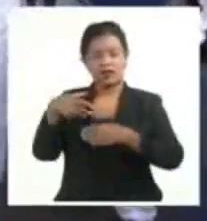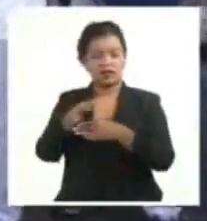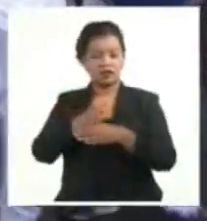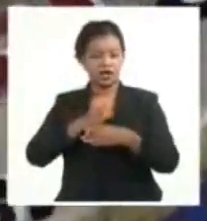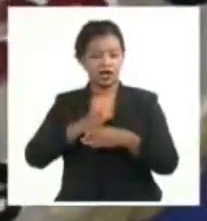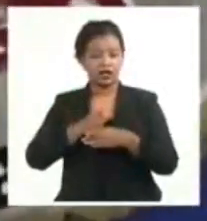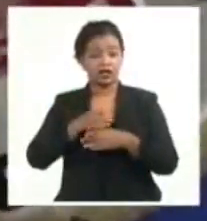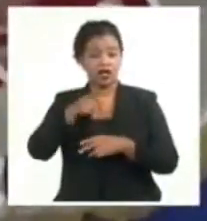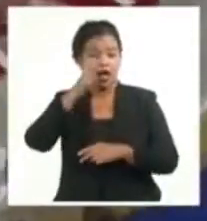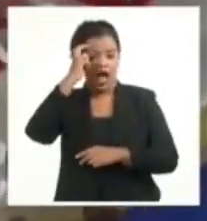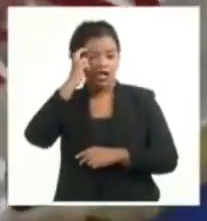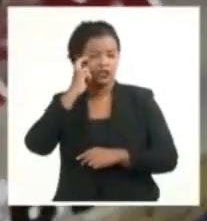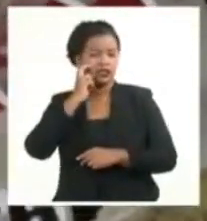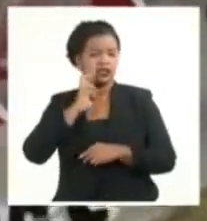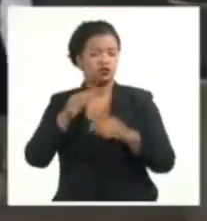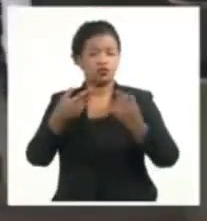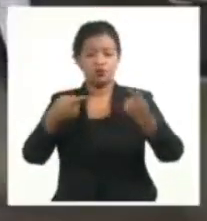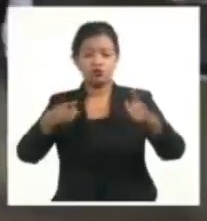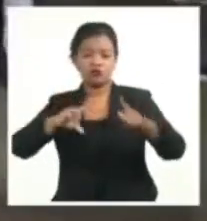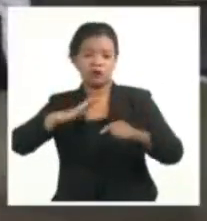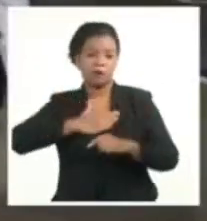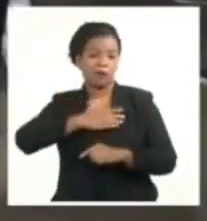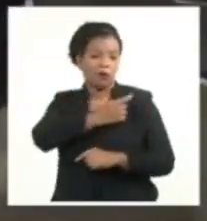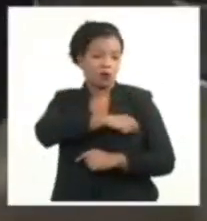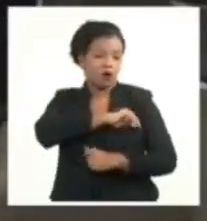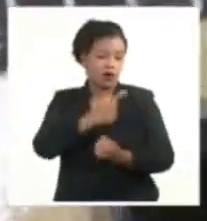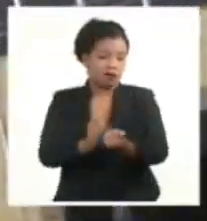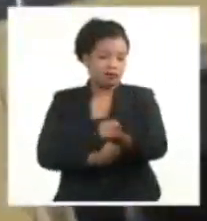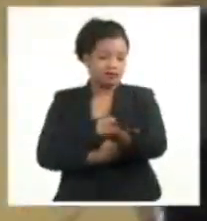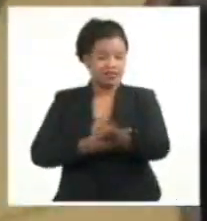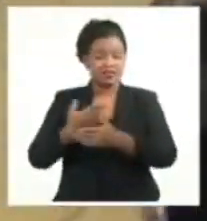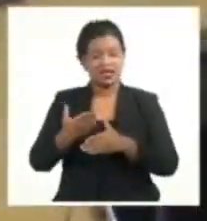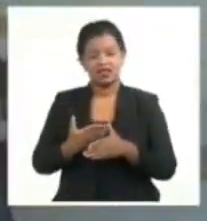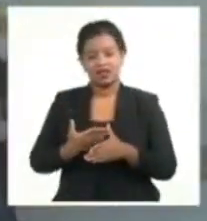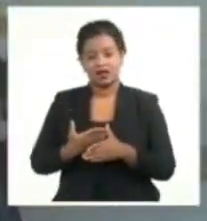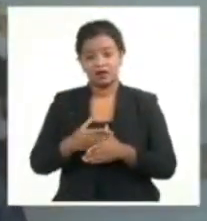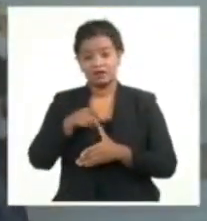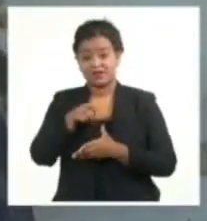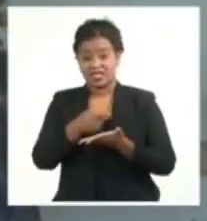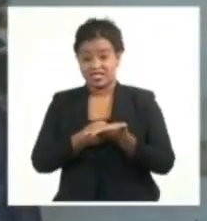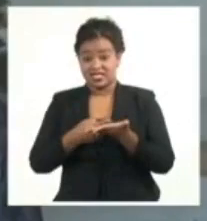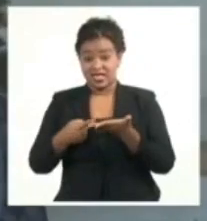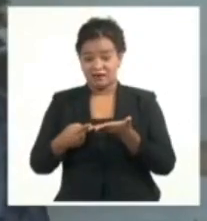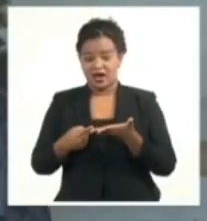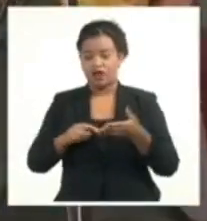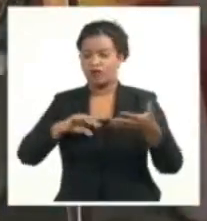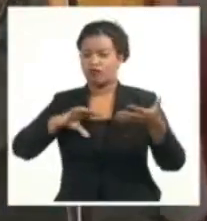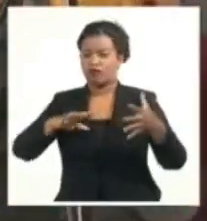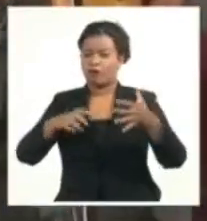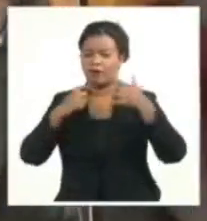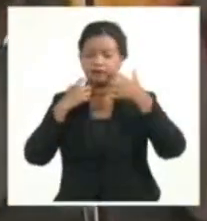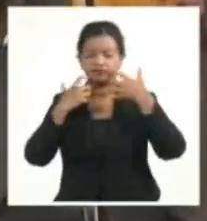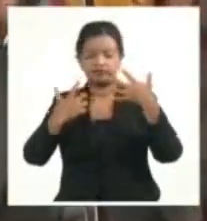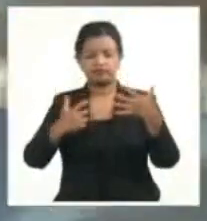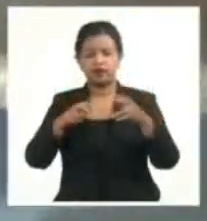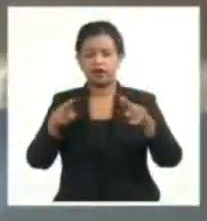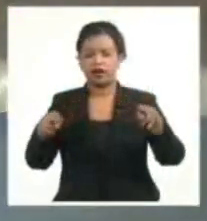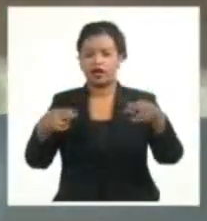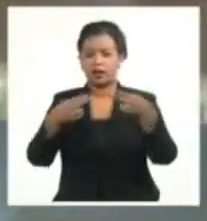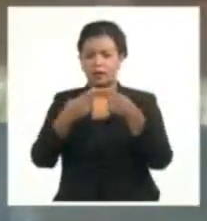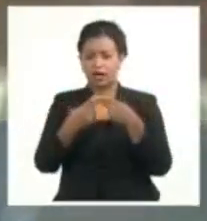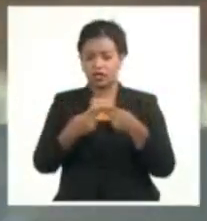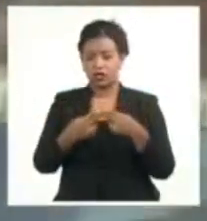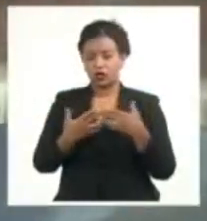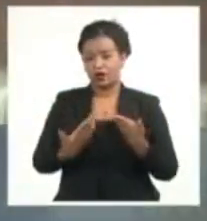añejos reservorios de lo popular tradicional. La semana asume un diseño integrador con las competencias de la EGREN,